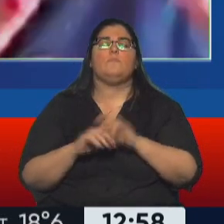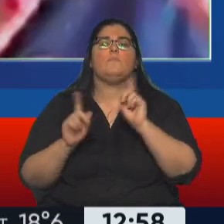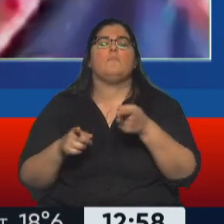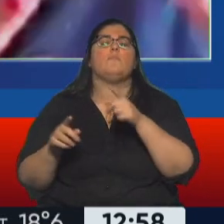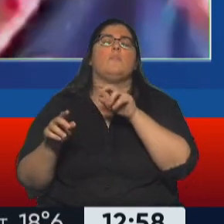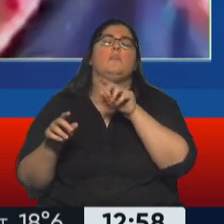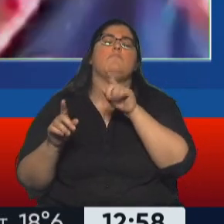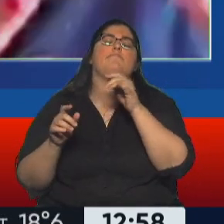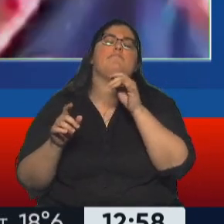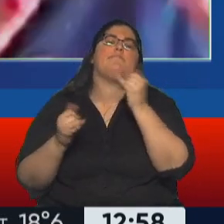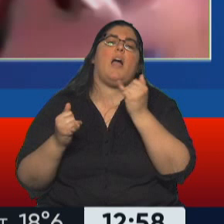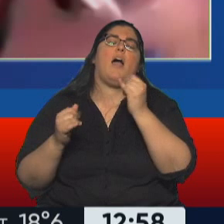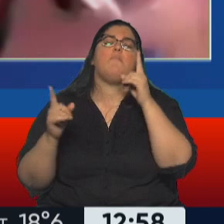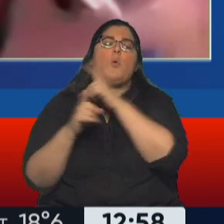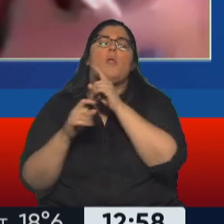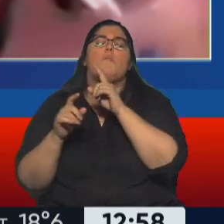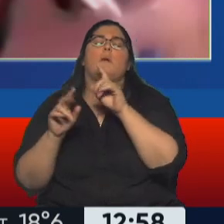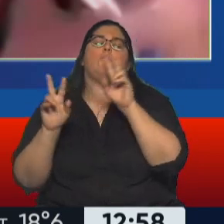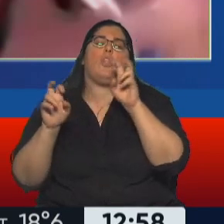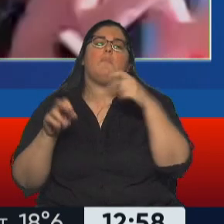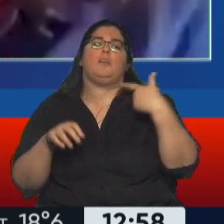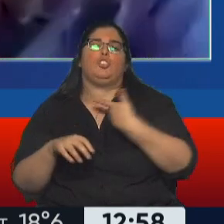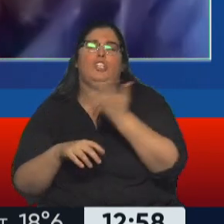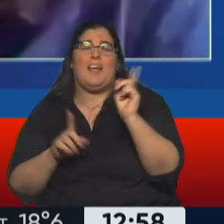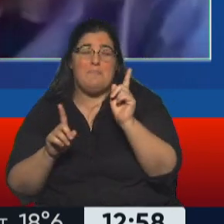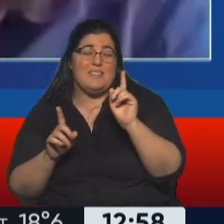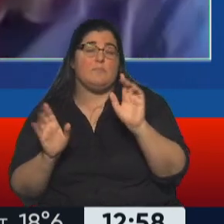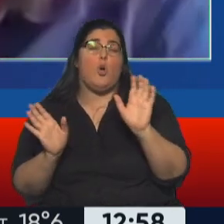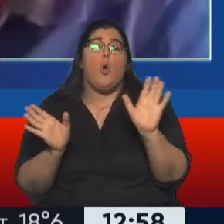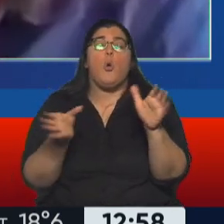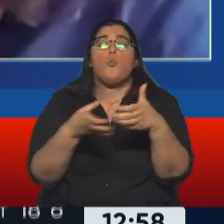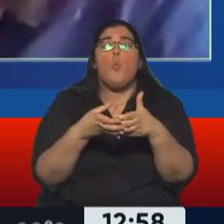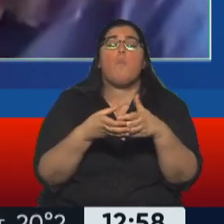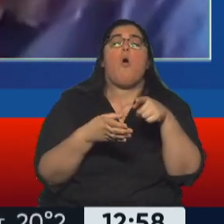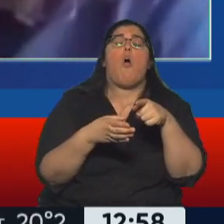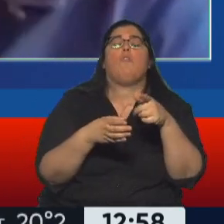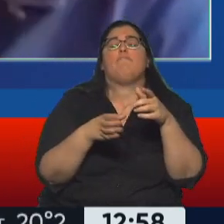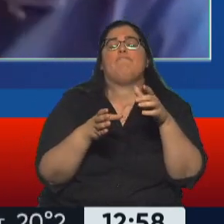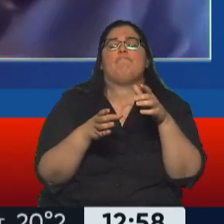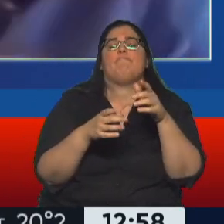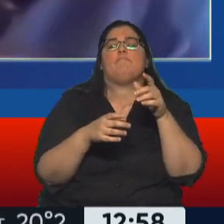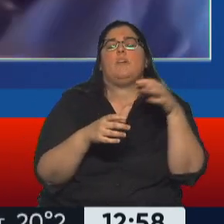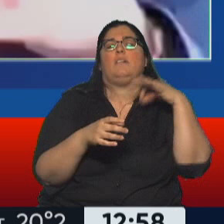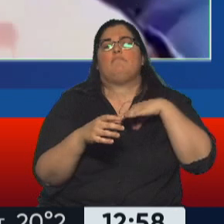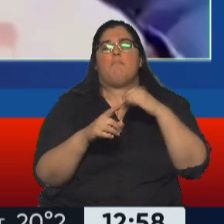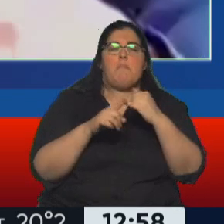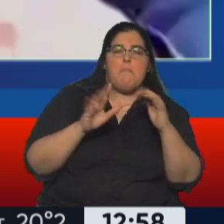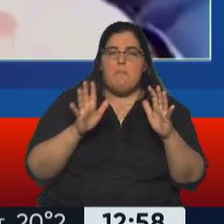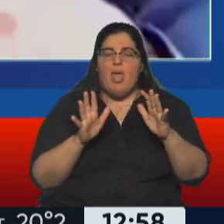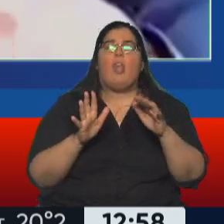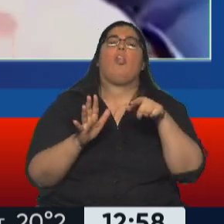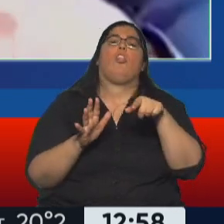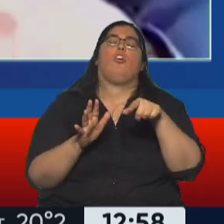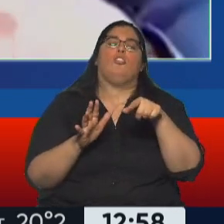alguna manera, que tiene que ver con estos sectores de ingresos medios altamente precarizados, pero que esto,